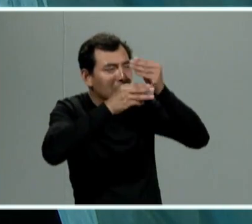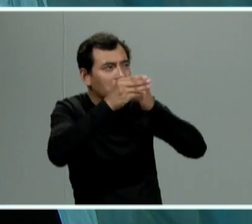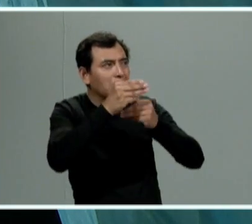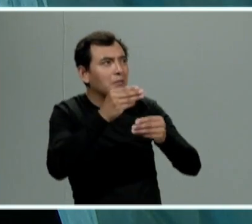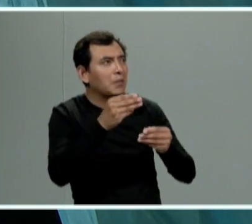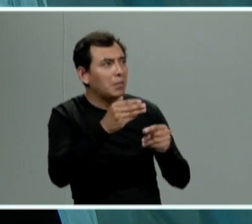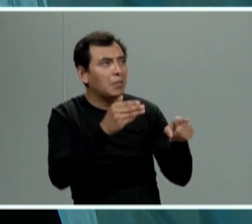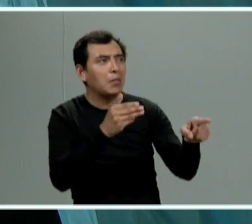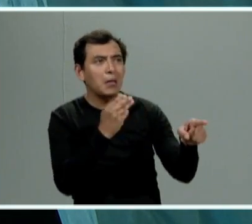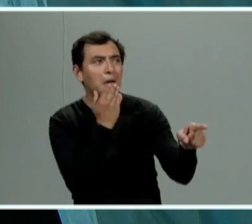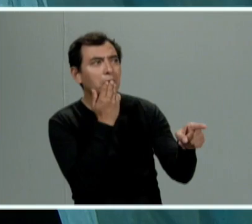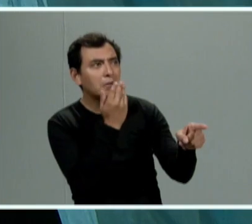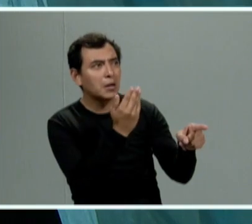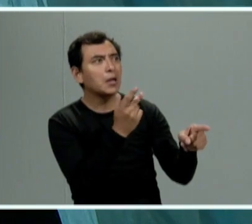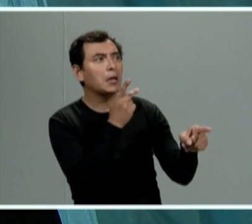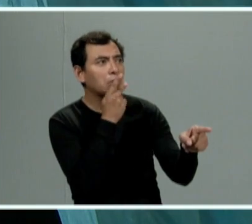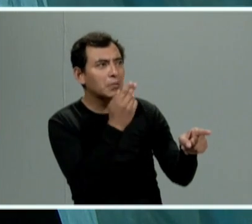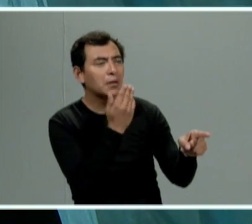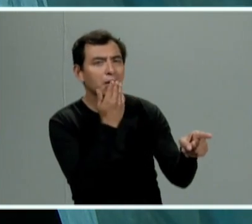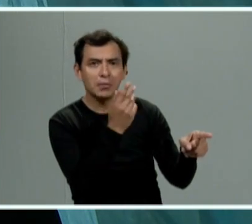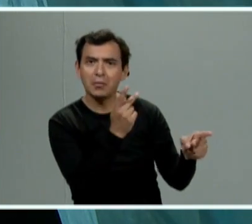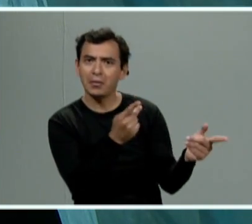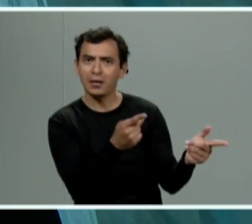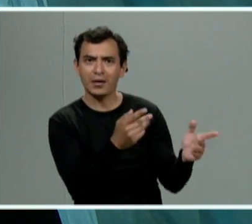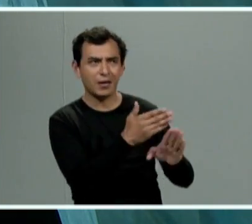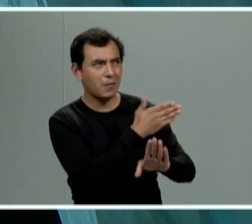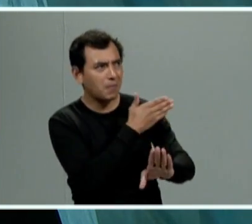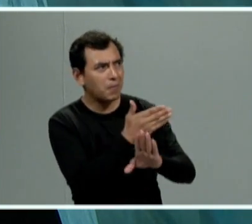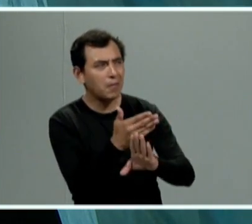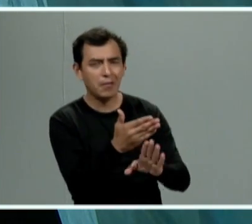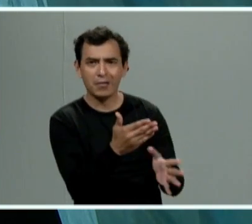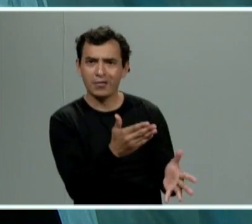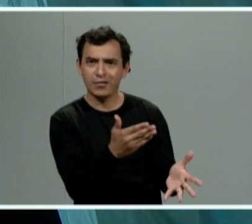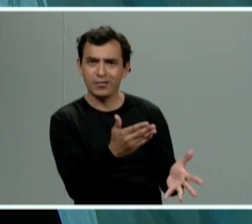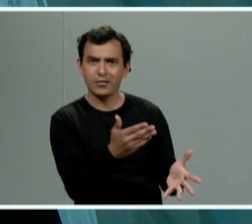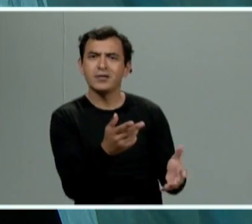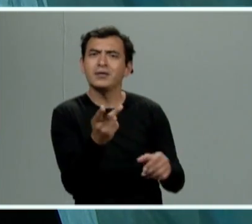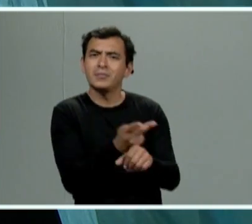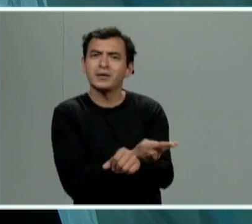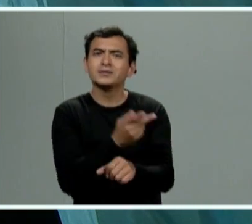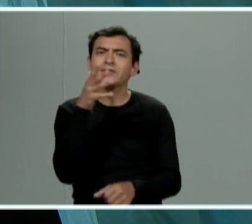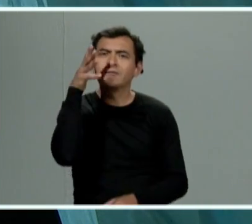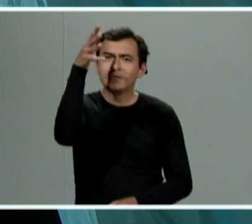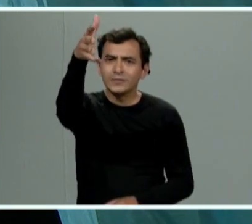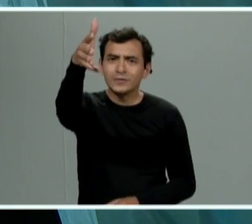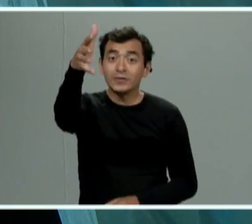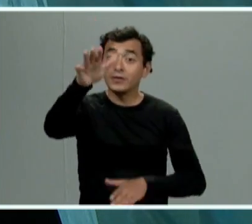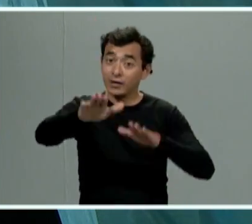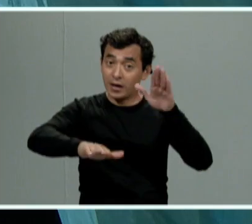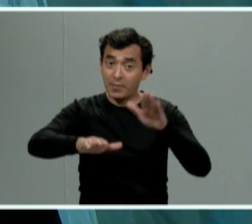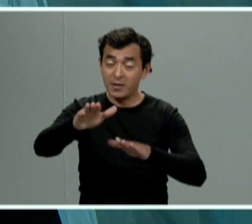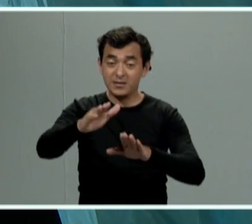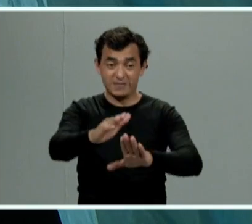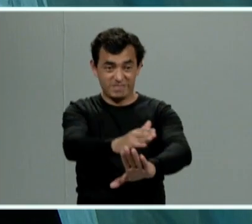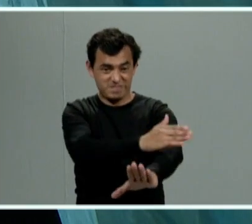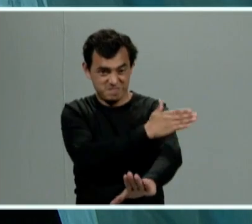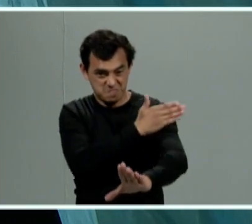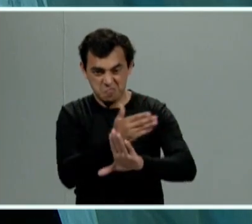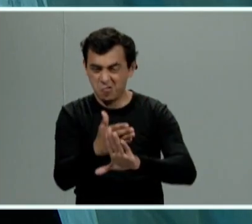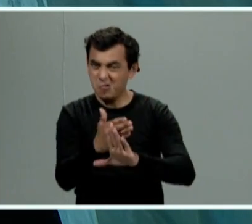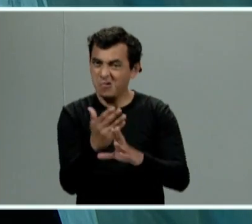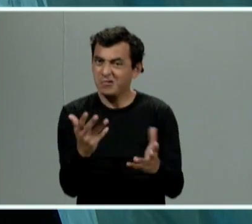violencia que se está ejerciendo hacia nosotras las mujeres y que es lo que va a pasar que muchas veces la violencia